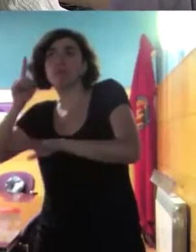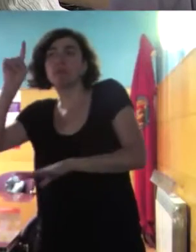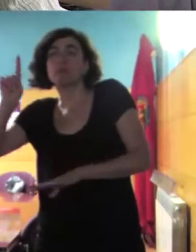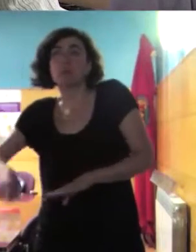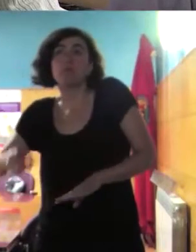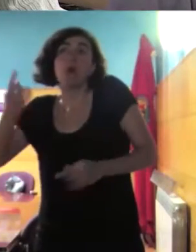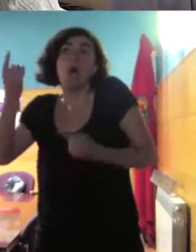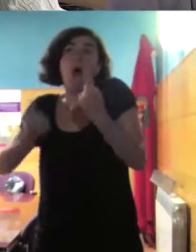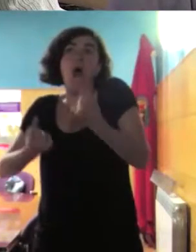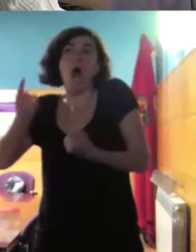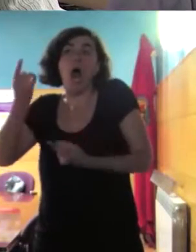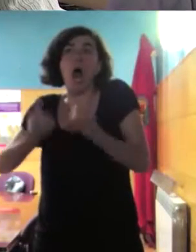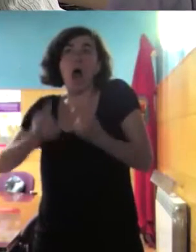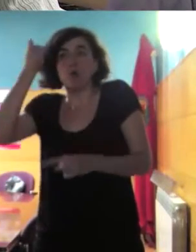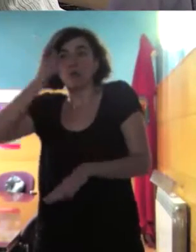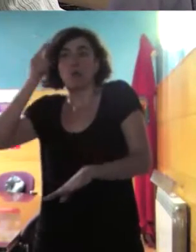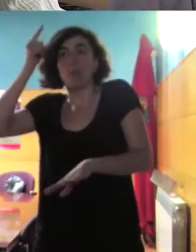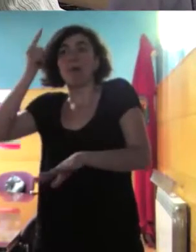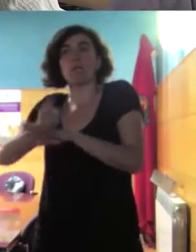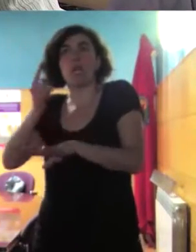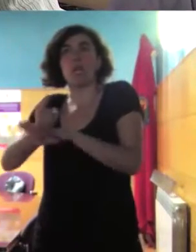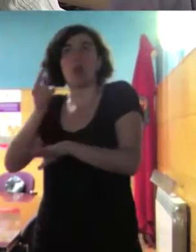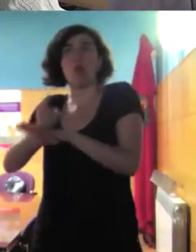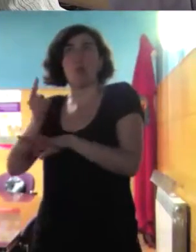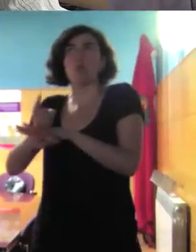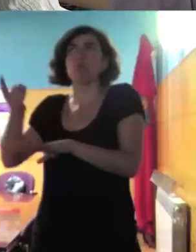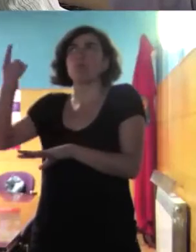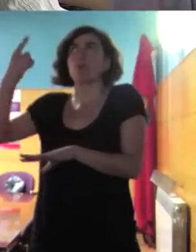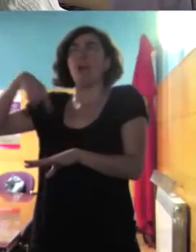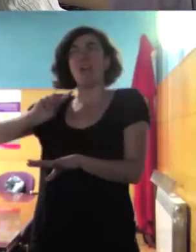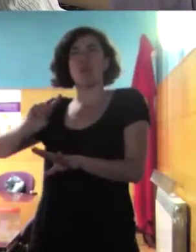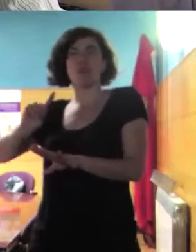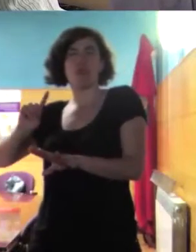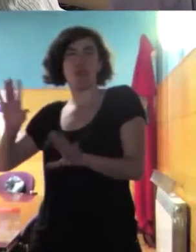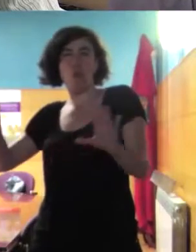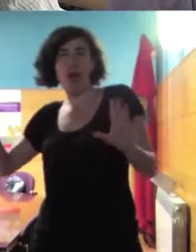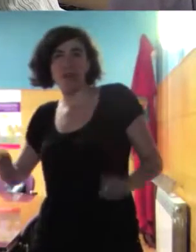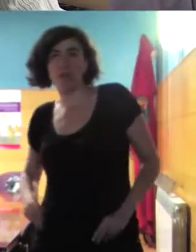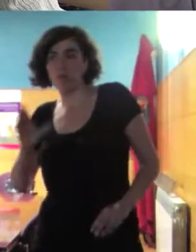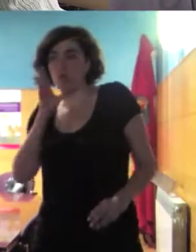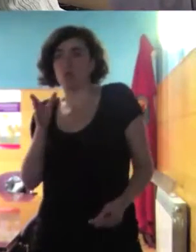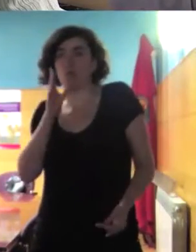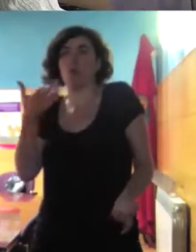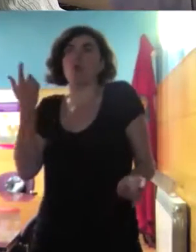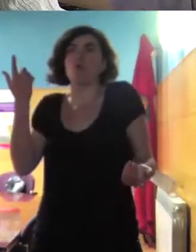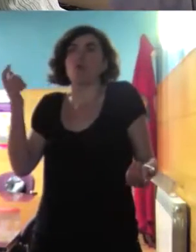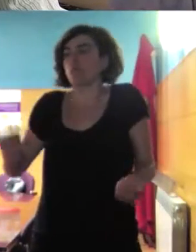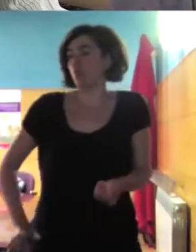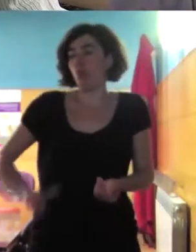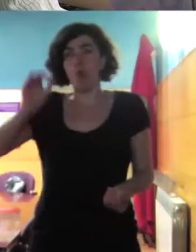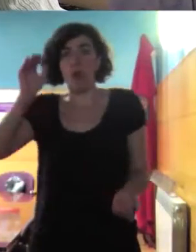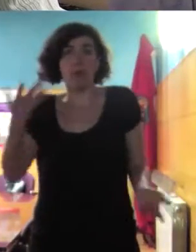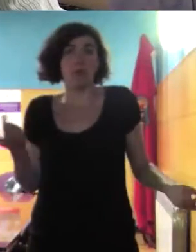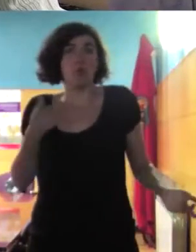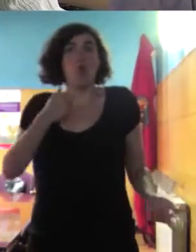natural porque es parte de su cultura pero lo mismo que en nuestra cultura hay cosas que no están bien en la otra habrá cosas